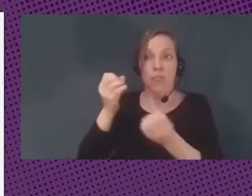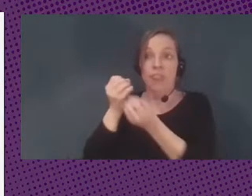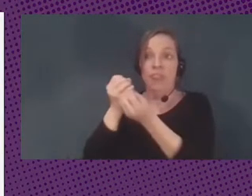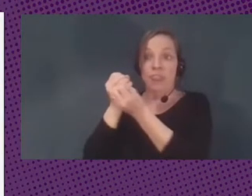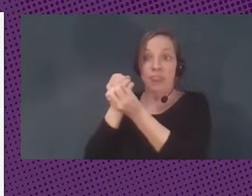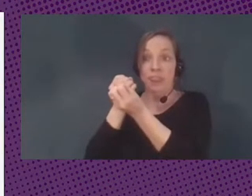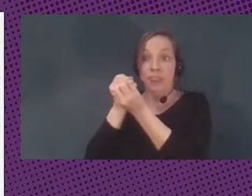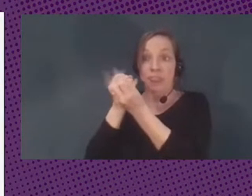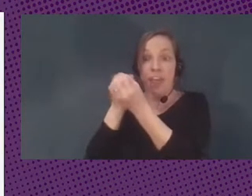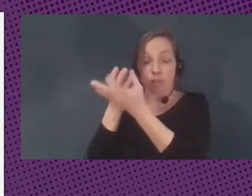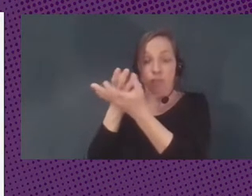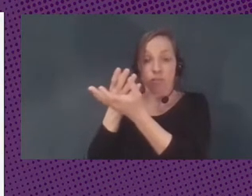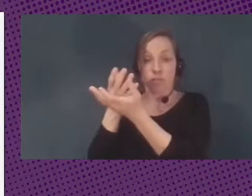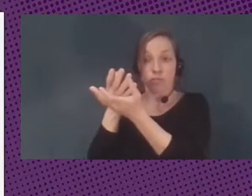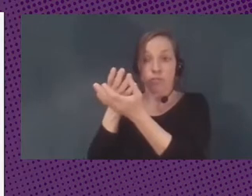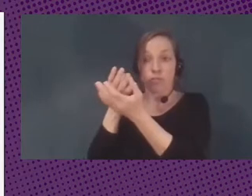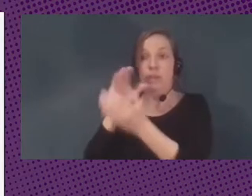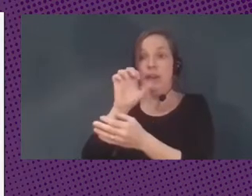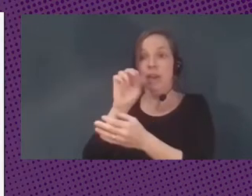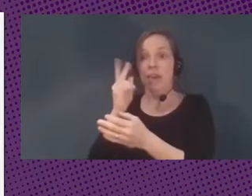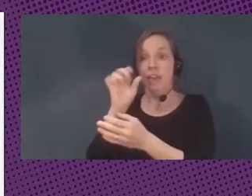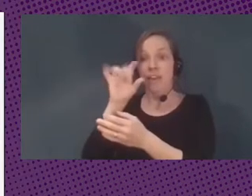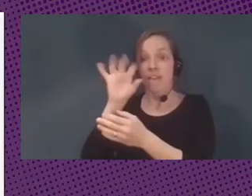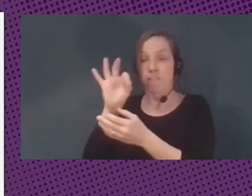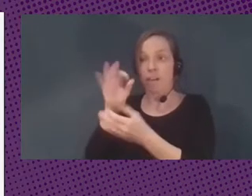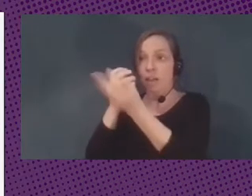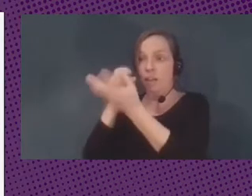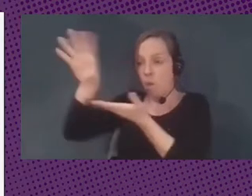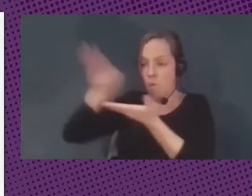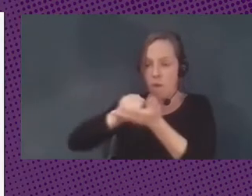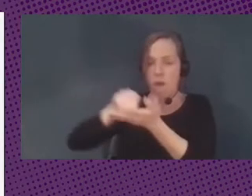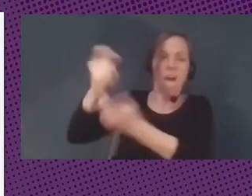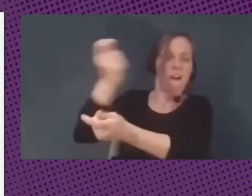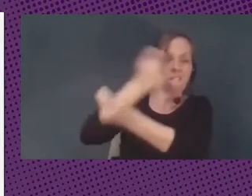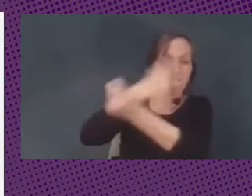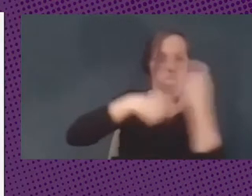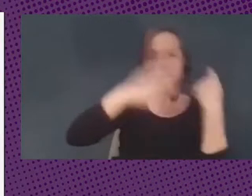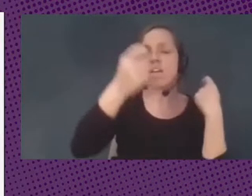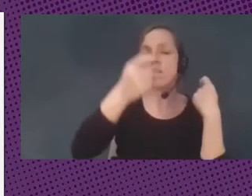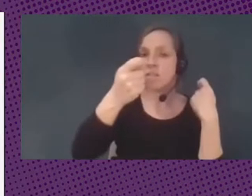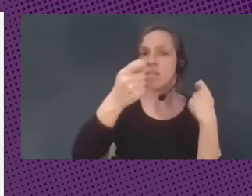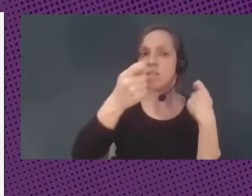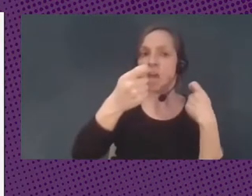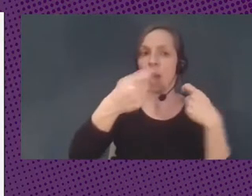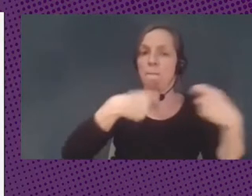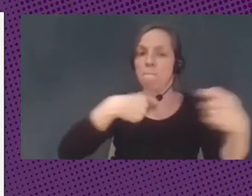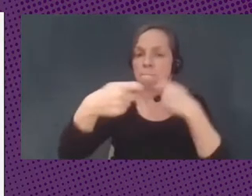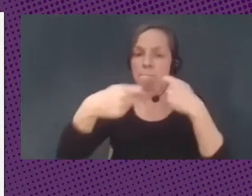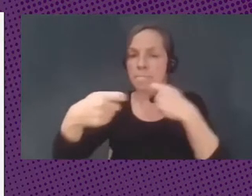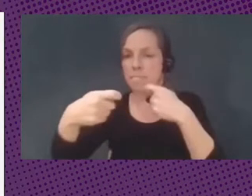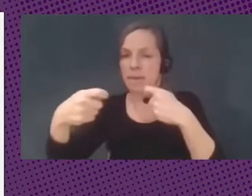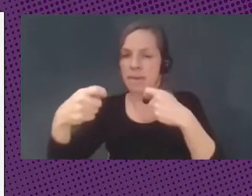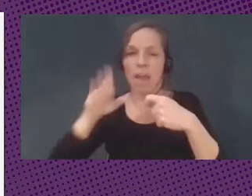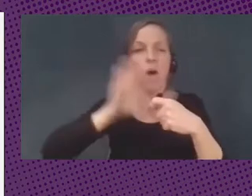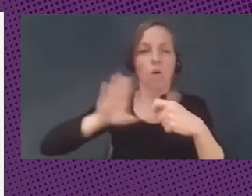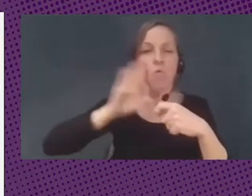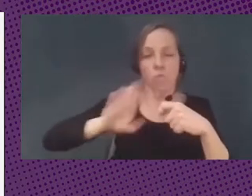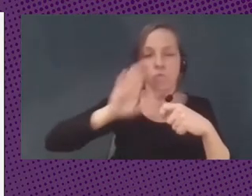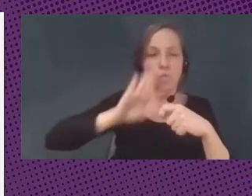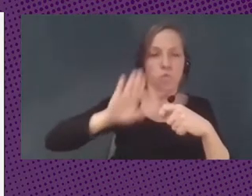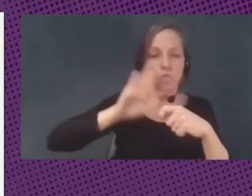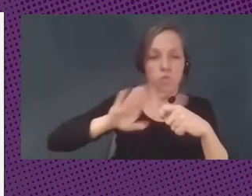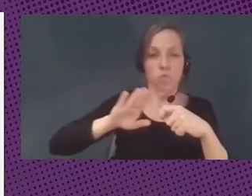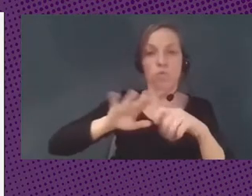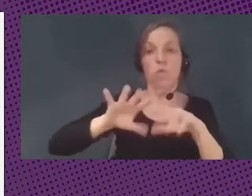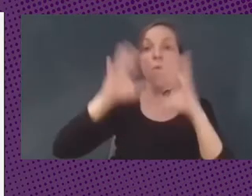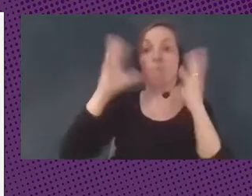Equifax que fue vendida y multiplicada en muchos mercados negros o mercados paralelos de datos a nivel